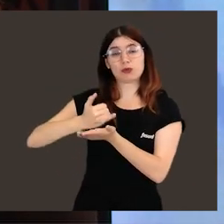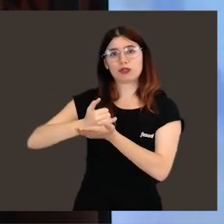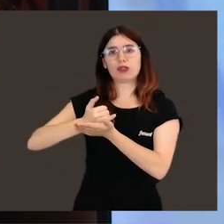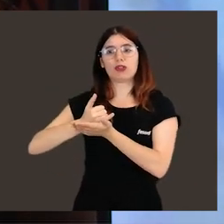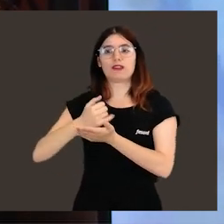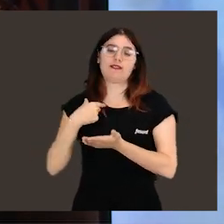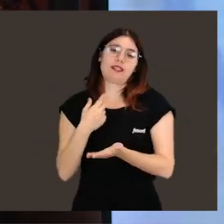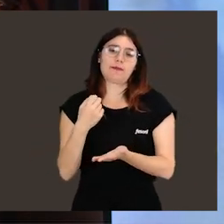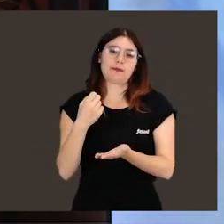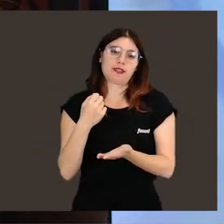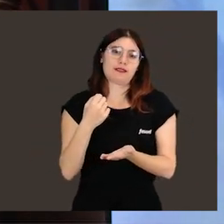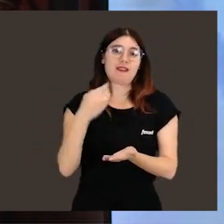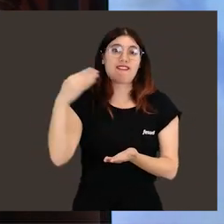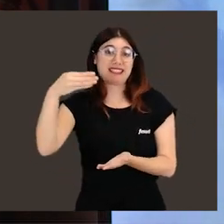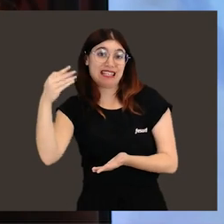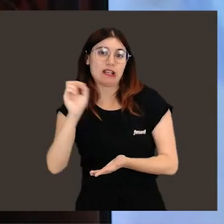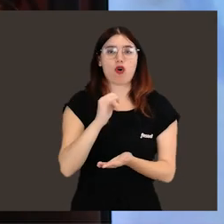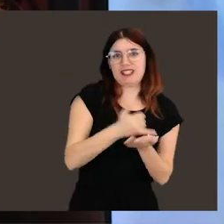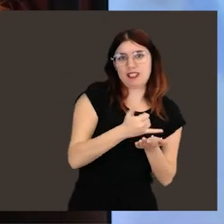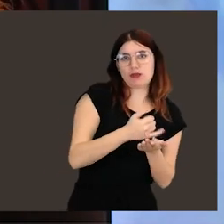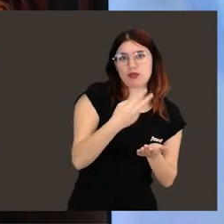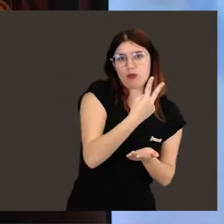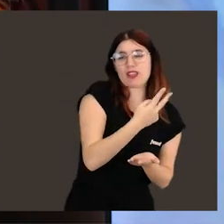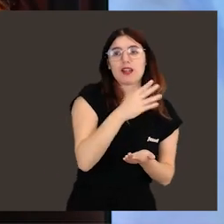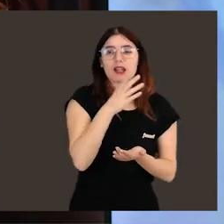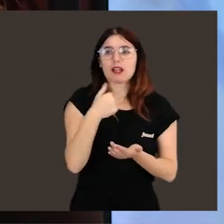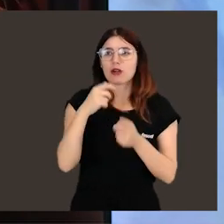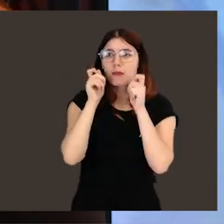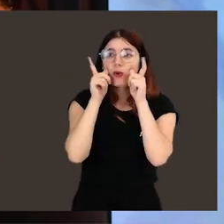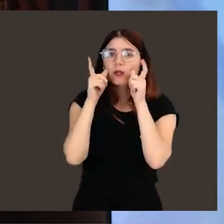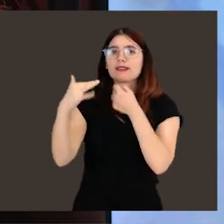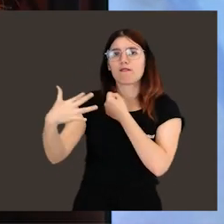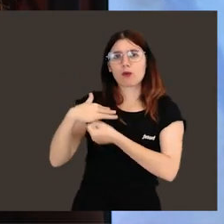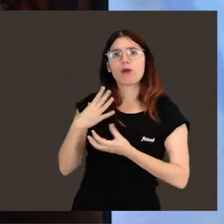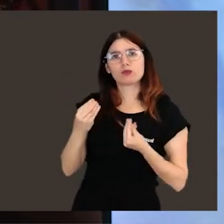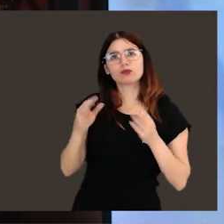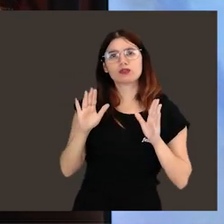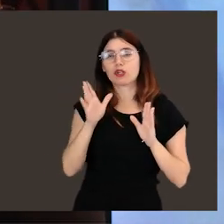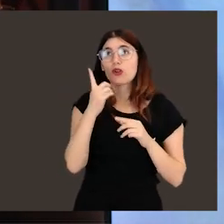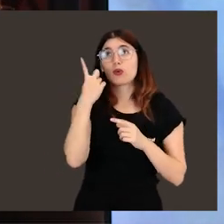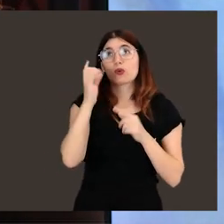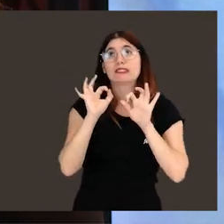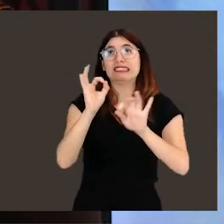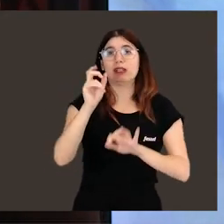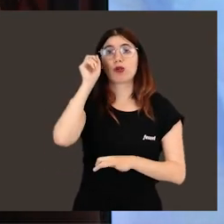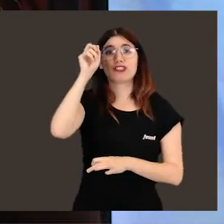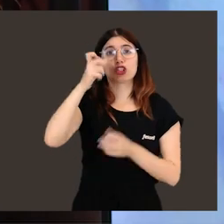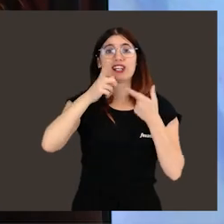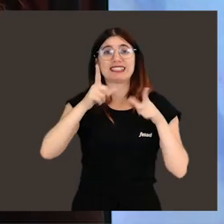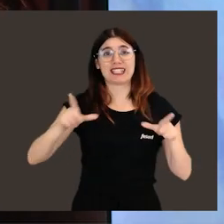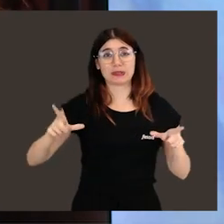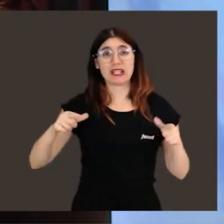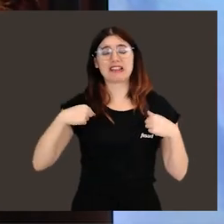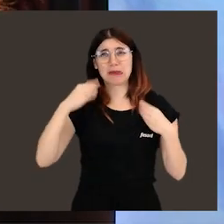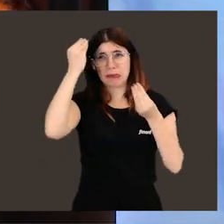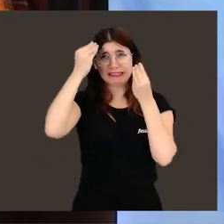profesores de instituto, tanto de la educación secundaria como del bachiller y me doy cuenta de lo mucho que han influido, especialmente por ejemplo un